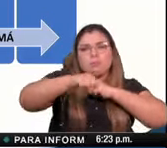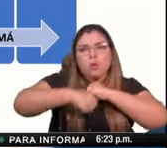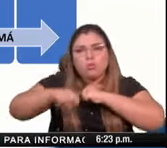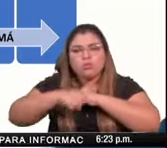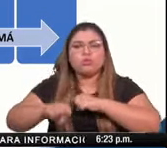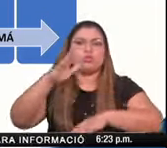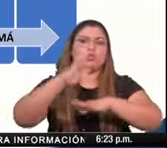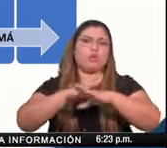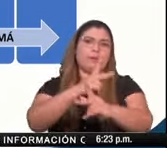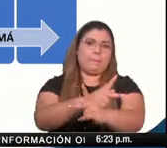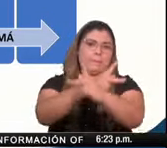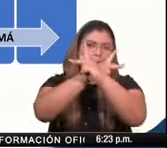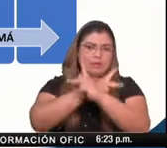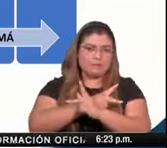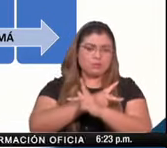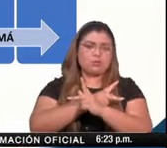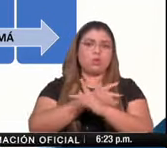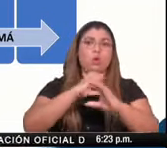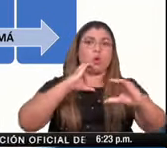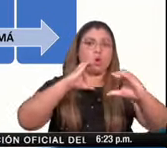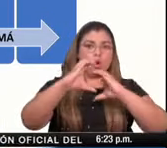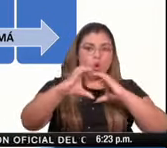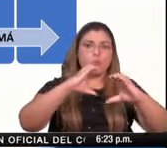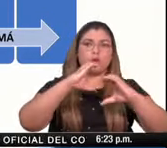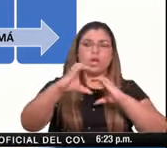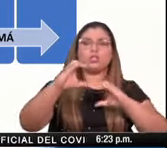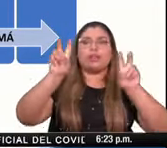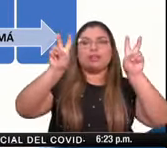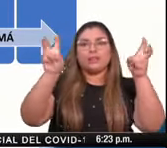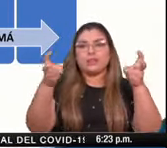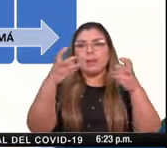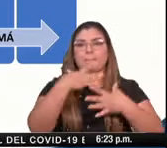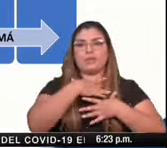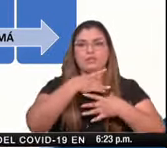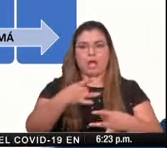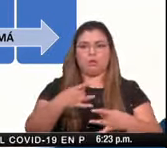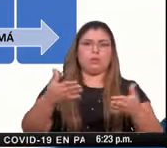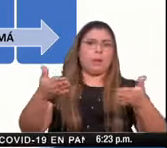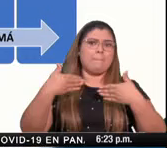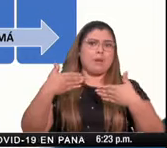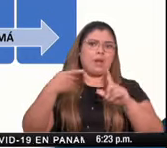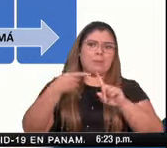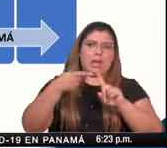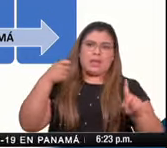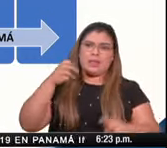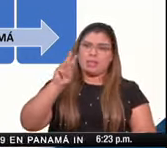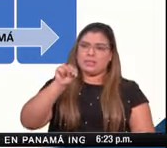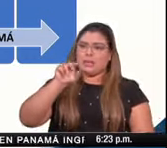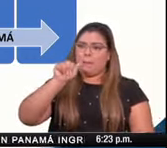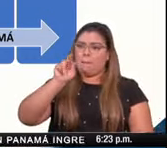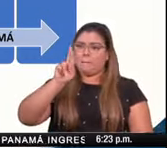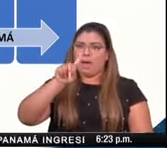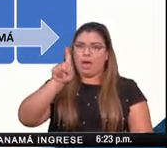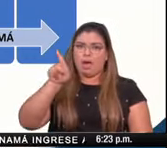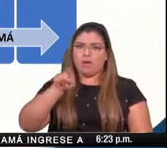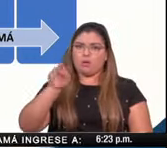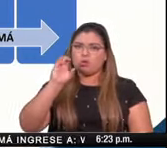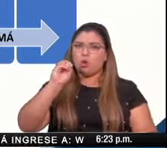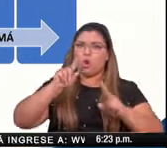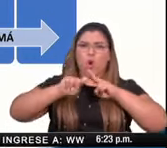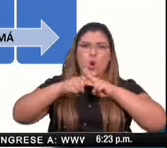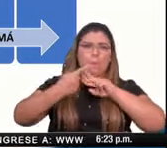y prevención y comunicación en salud que lo hemos venido desarrollando desde el día 1 de la pandemia